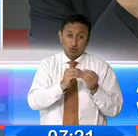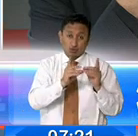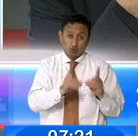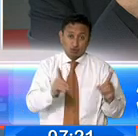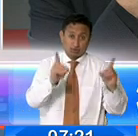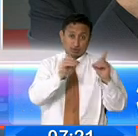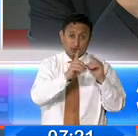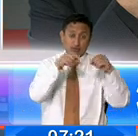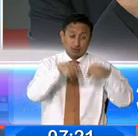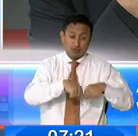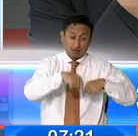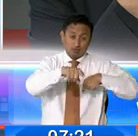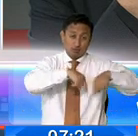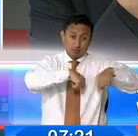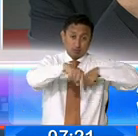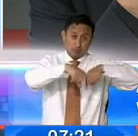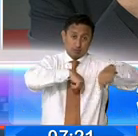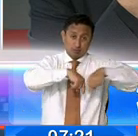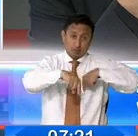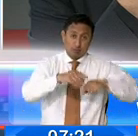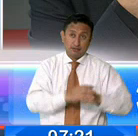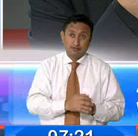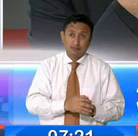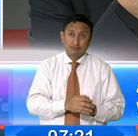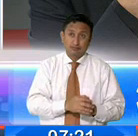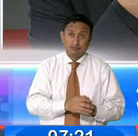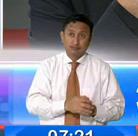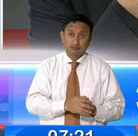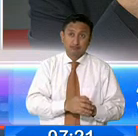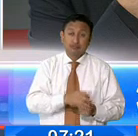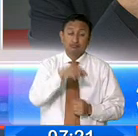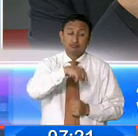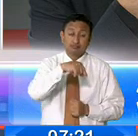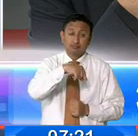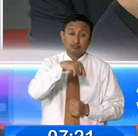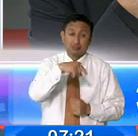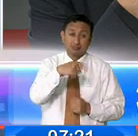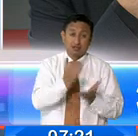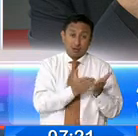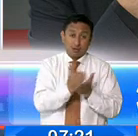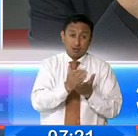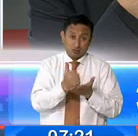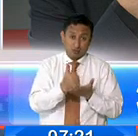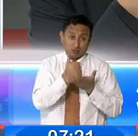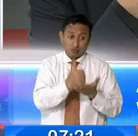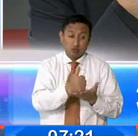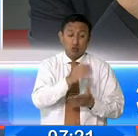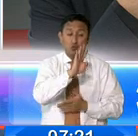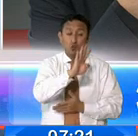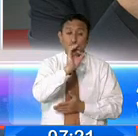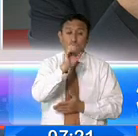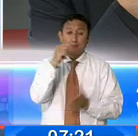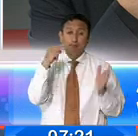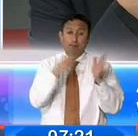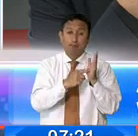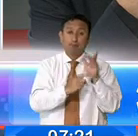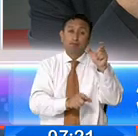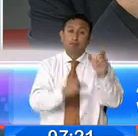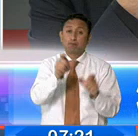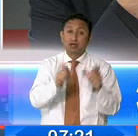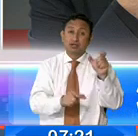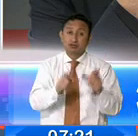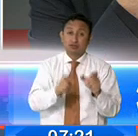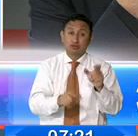personas en movilidad humana que han sido parte de nuestros servicios ascienden a 40 mil personas